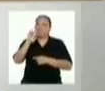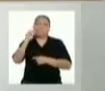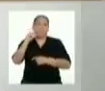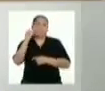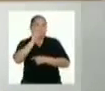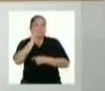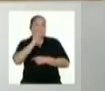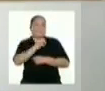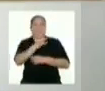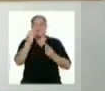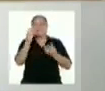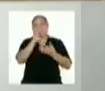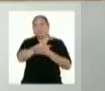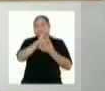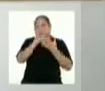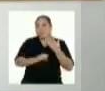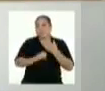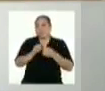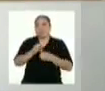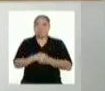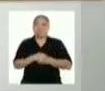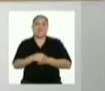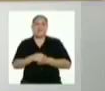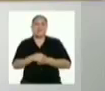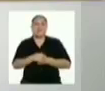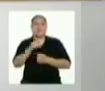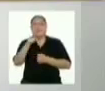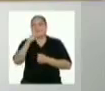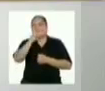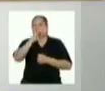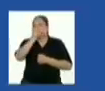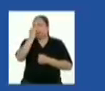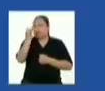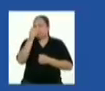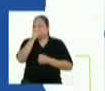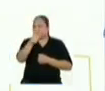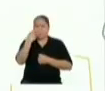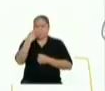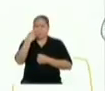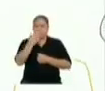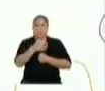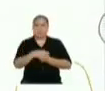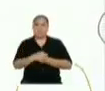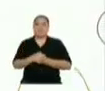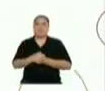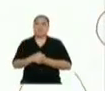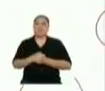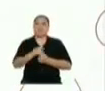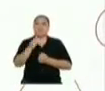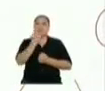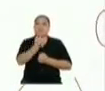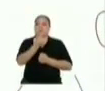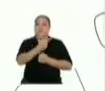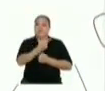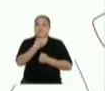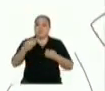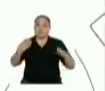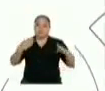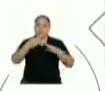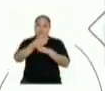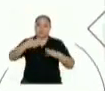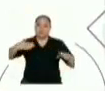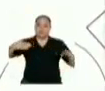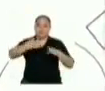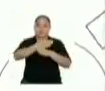verdad, sí. Hay varias propiedades. Te digo algunas para que las reconozcas. A cada vértice